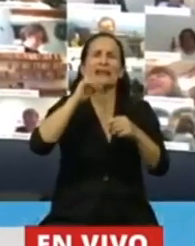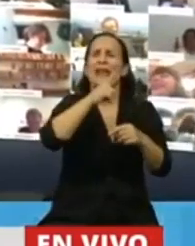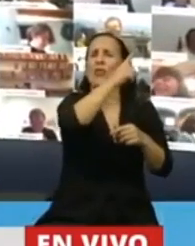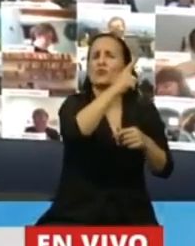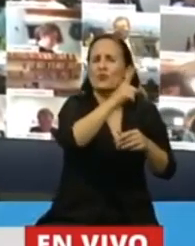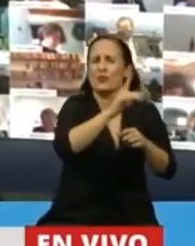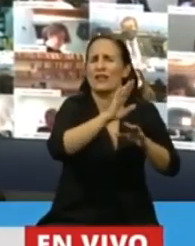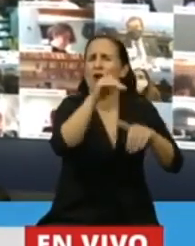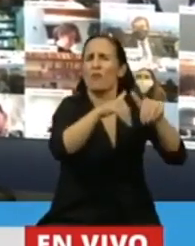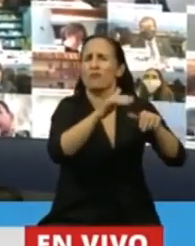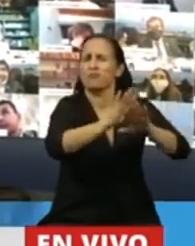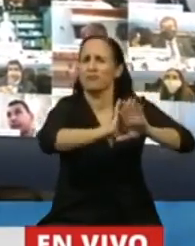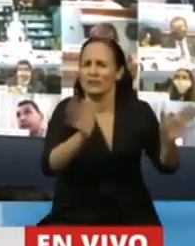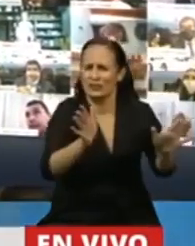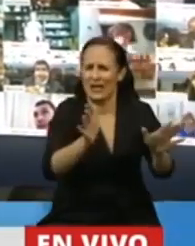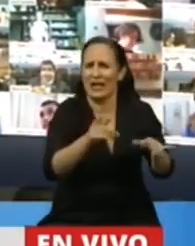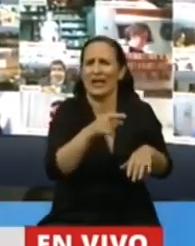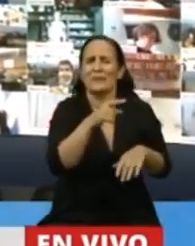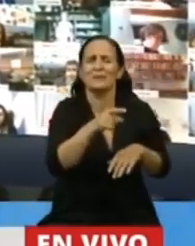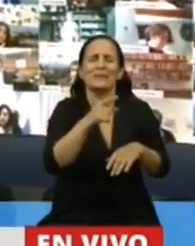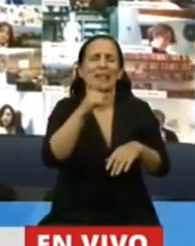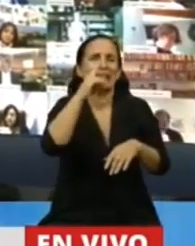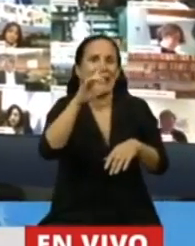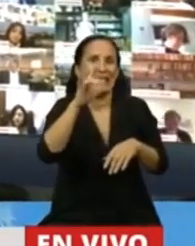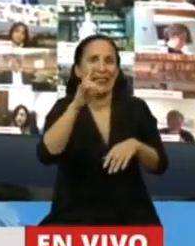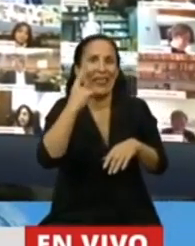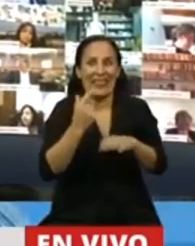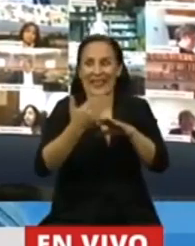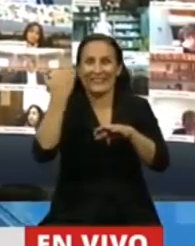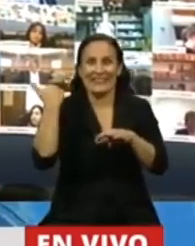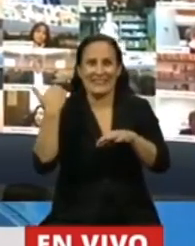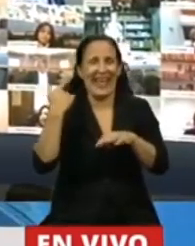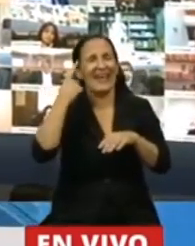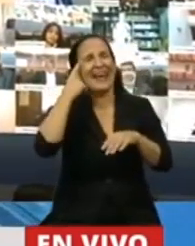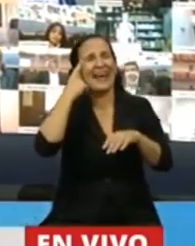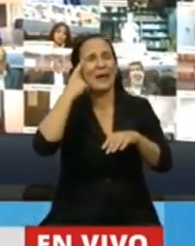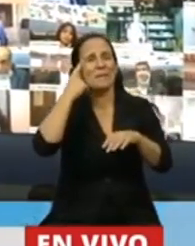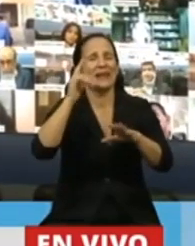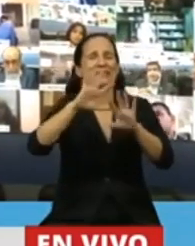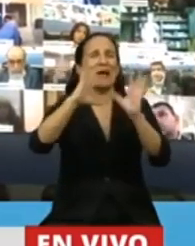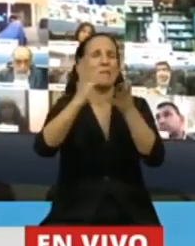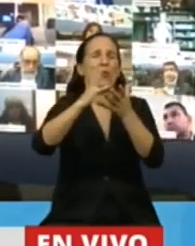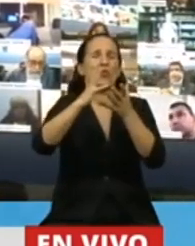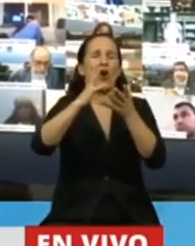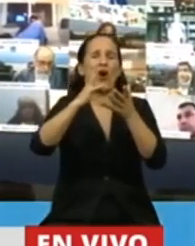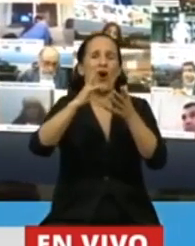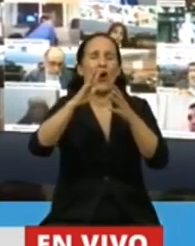terminadas las elecciones. Hace 70 días no se imaginaba que el mundo iba a caer 3%,